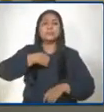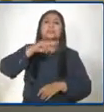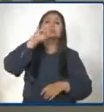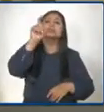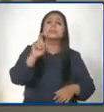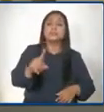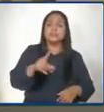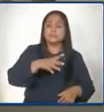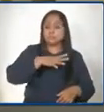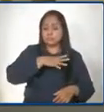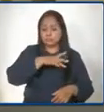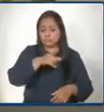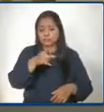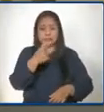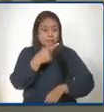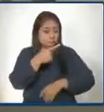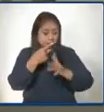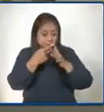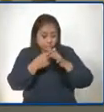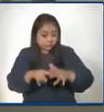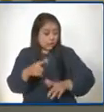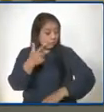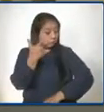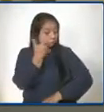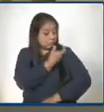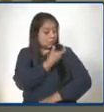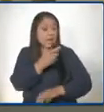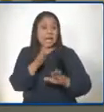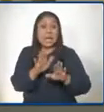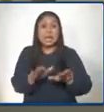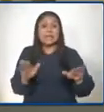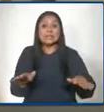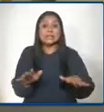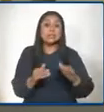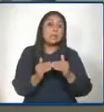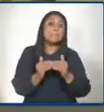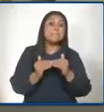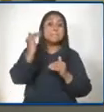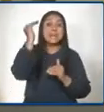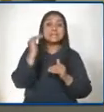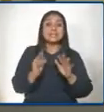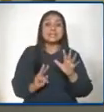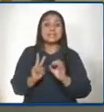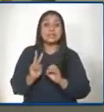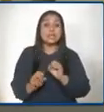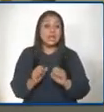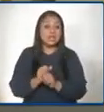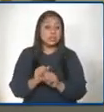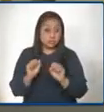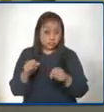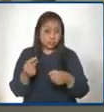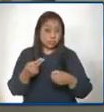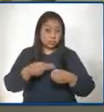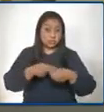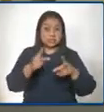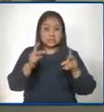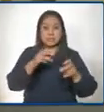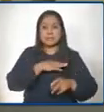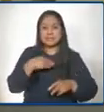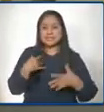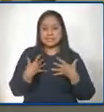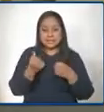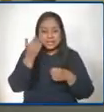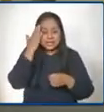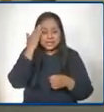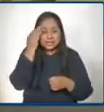empiece a aplicar una vacuna contra el COVID-19 a niños mayores de 12 años, comprendo que ese tema está dentro de la situación del Ministerio de Salud,